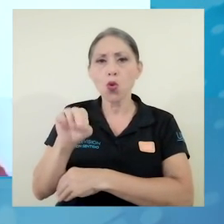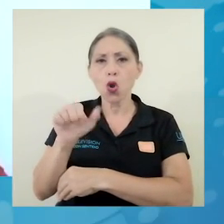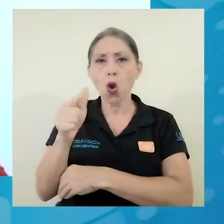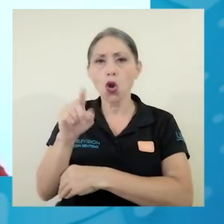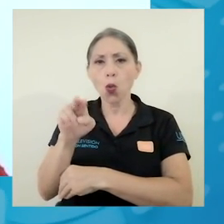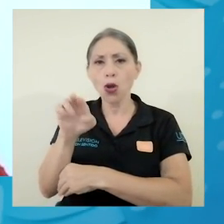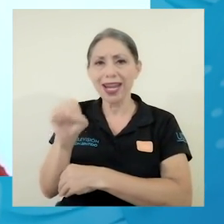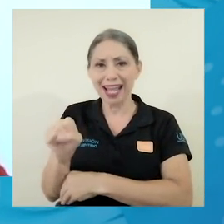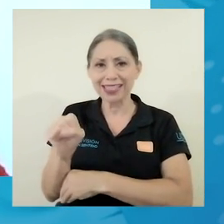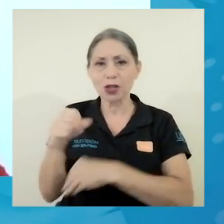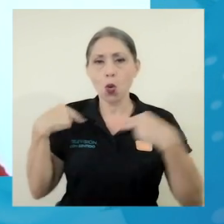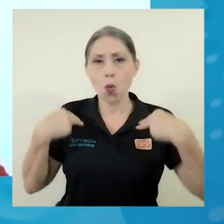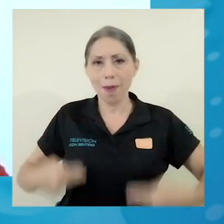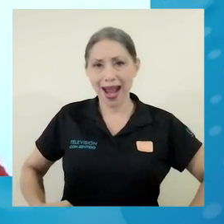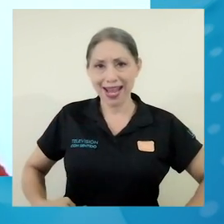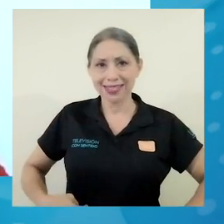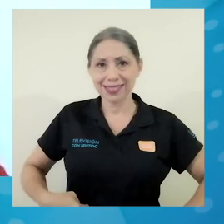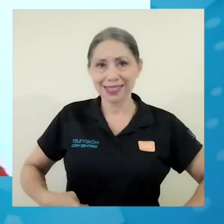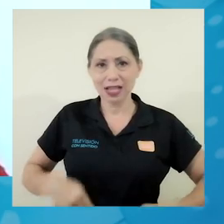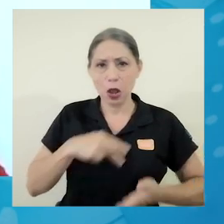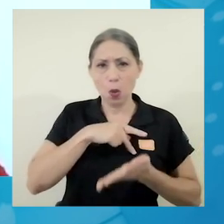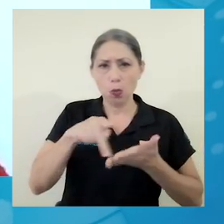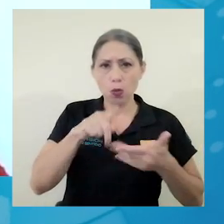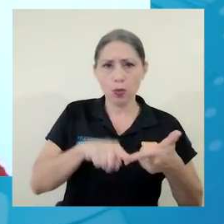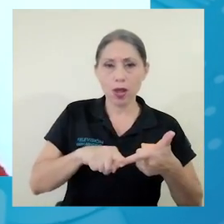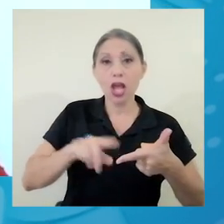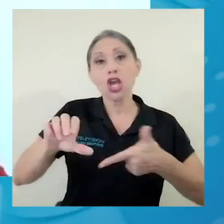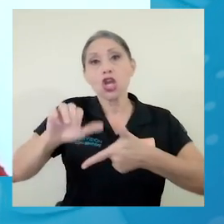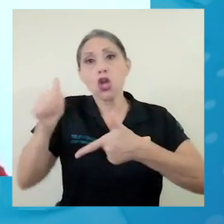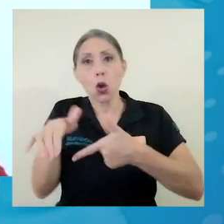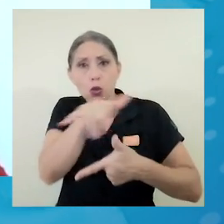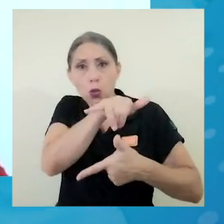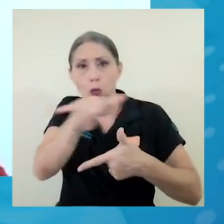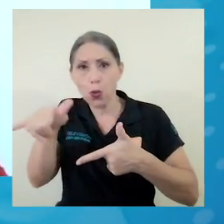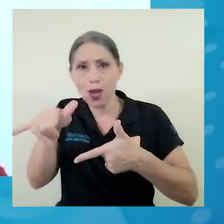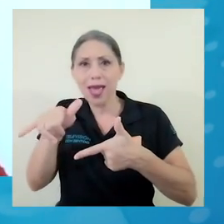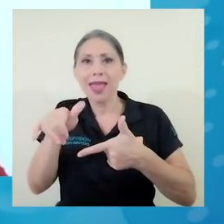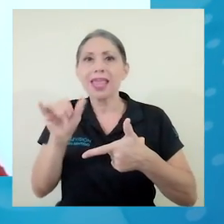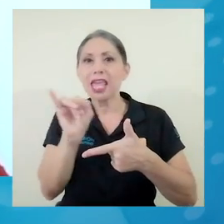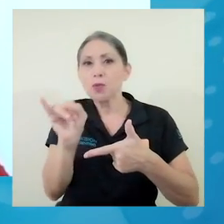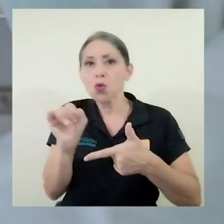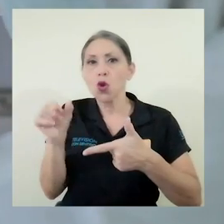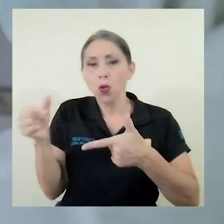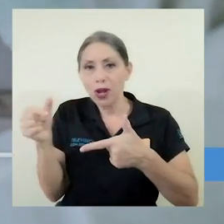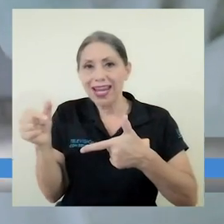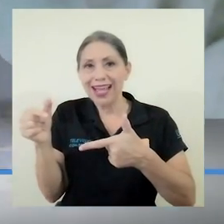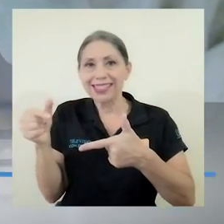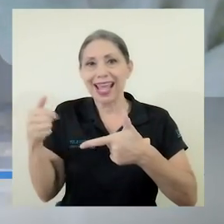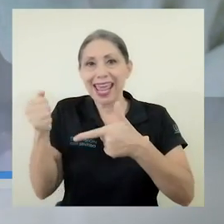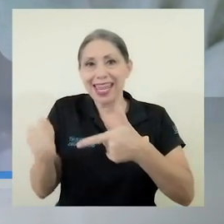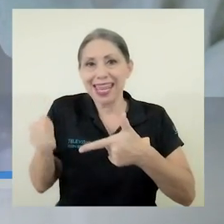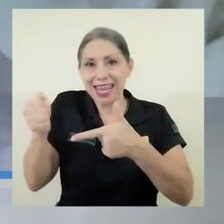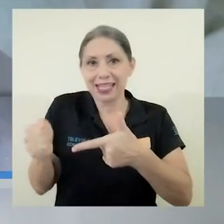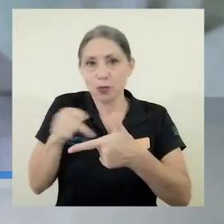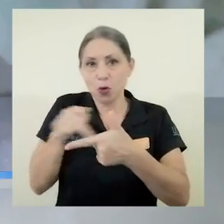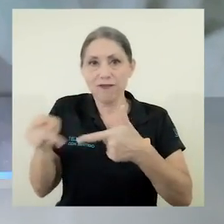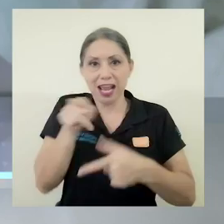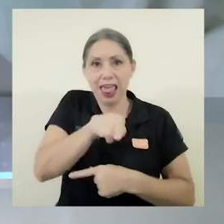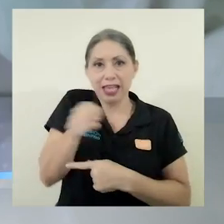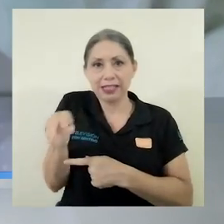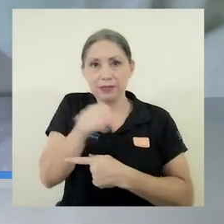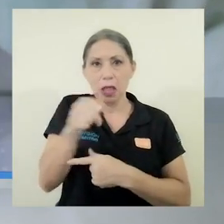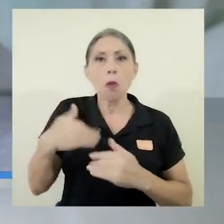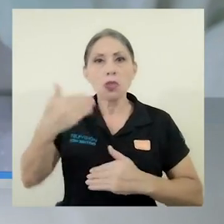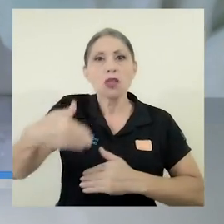purificadas y un protocolo clínico de uso de las inmunoglobulinas sequinas purificadas. La caja va anunciar en su momento